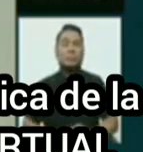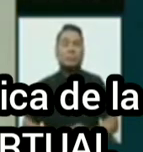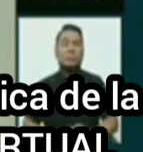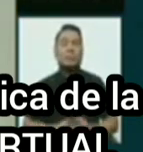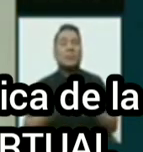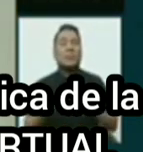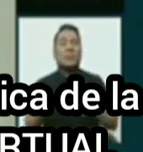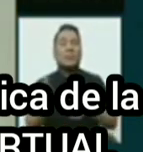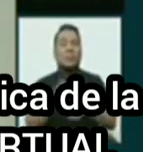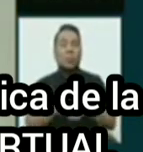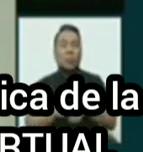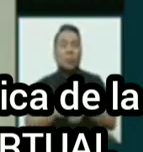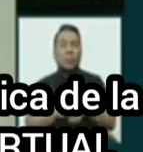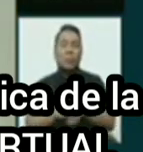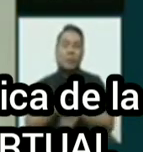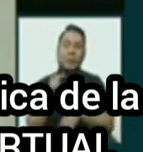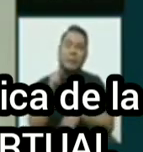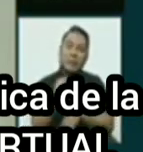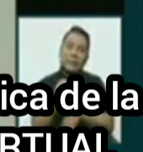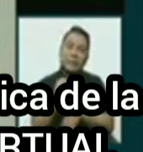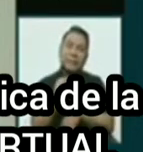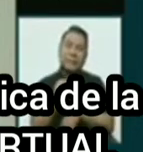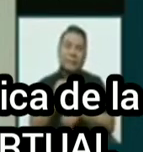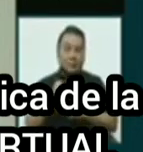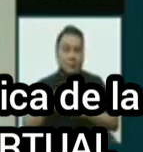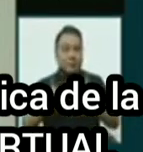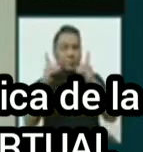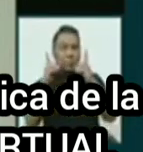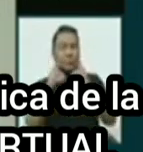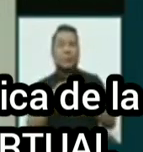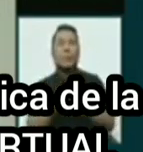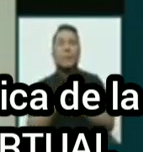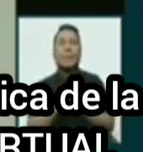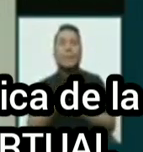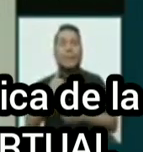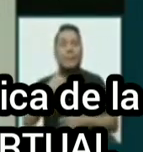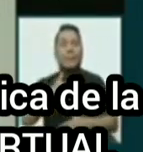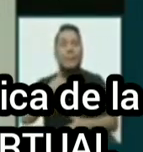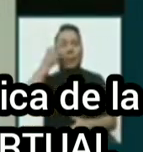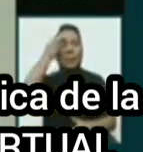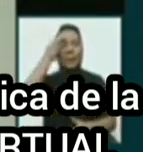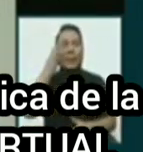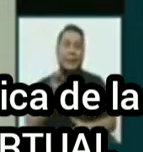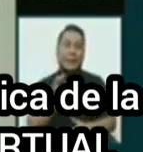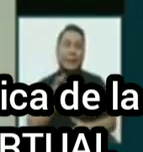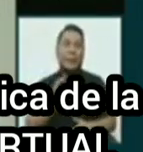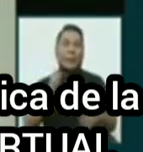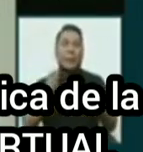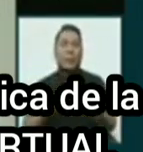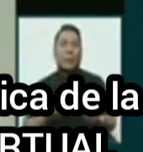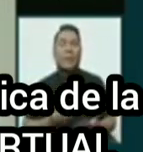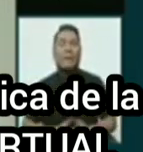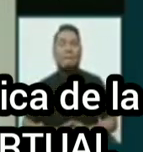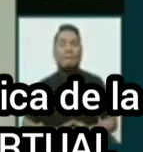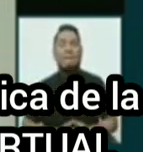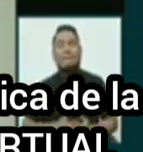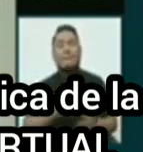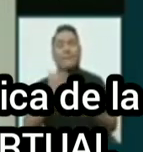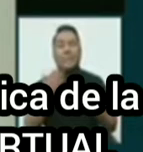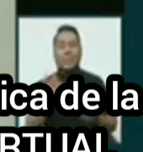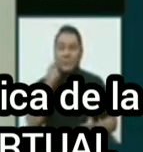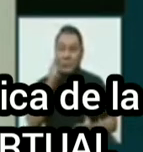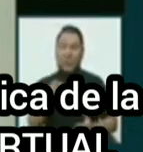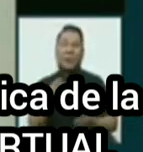Respecto a la educación, yo creo que se ha notado bastante la